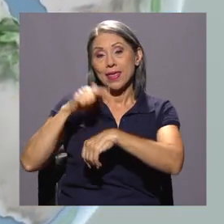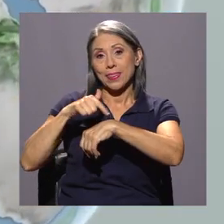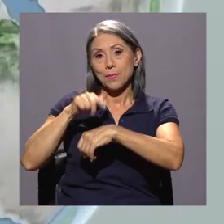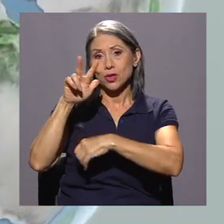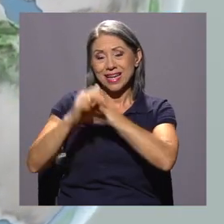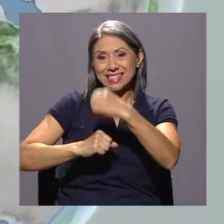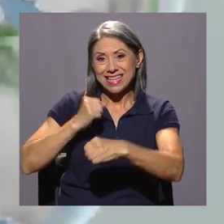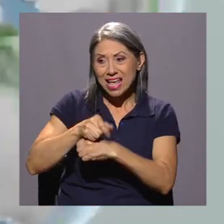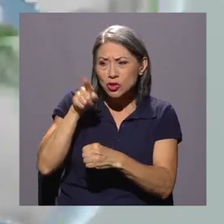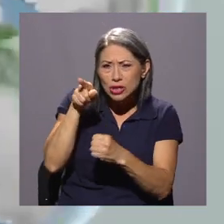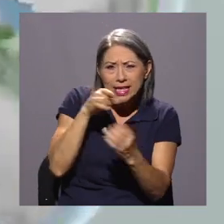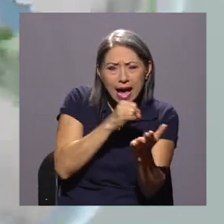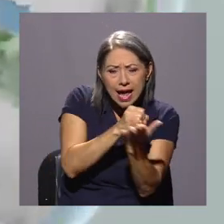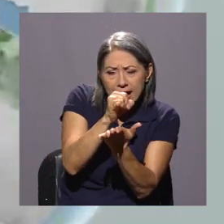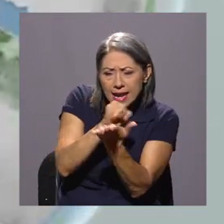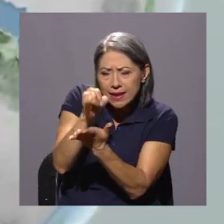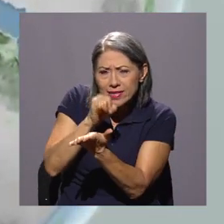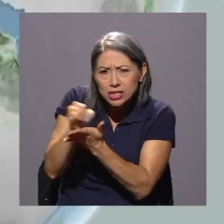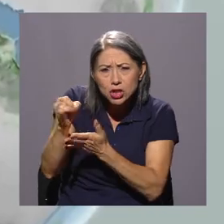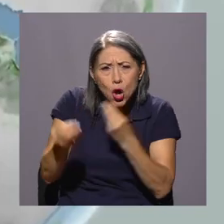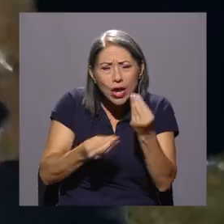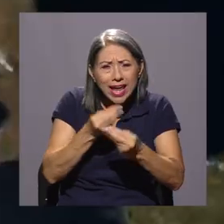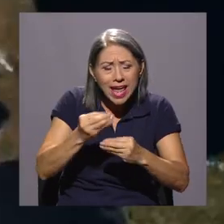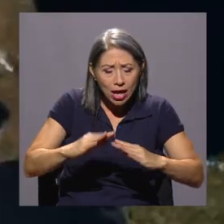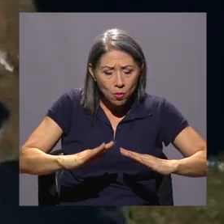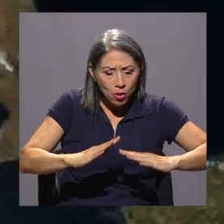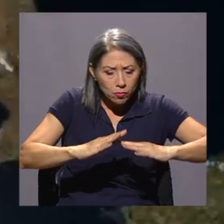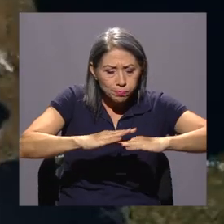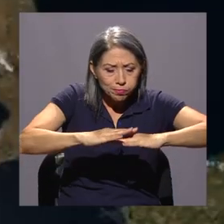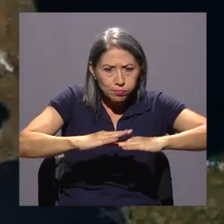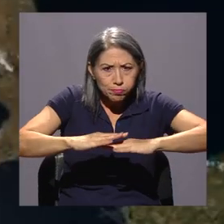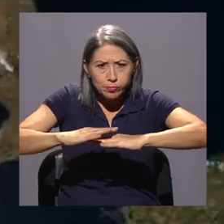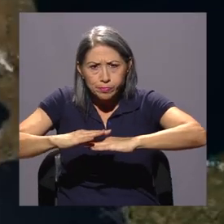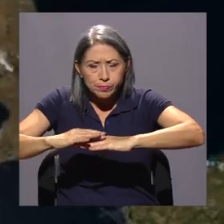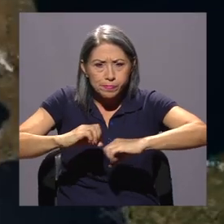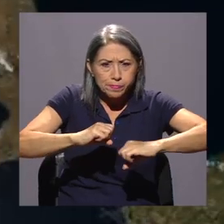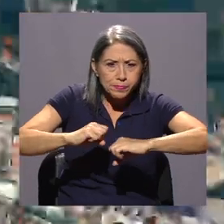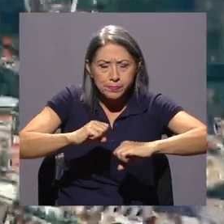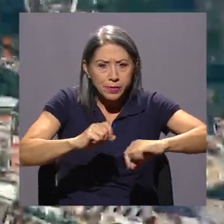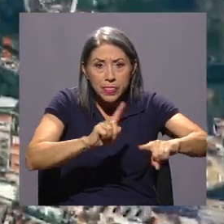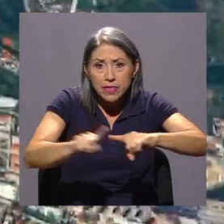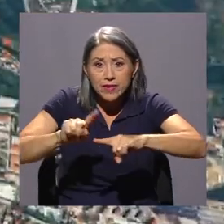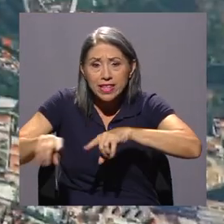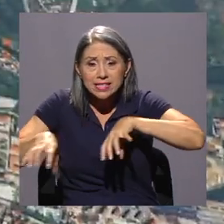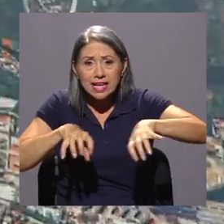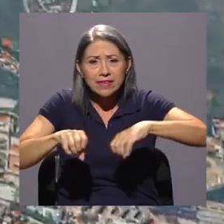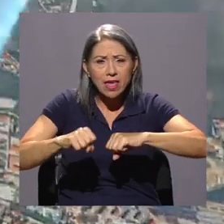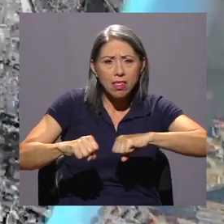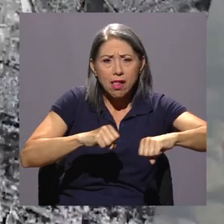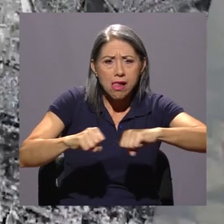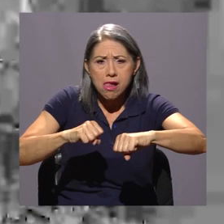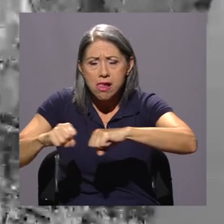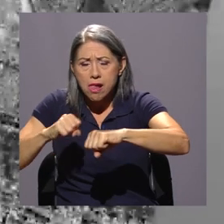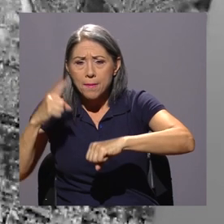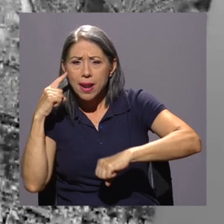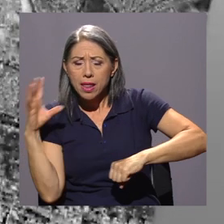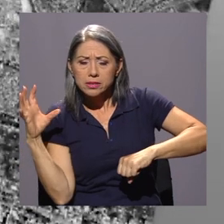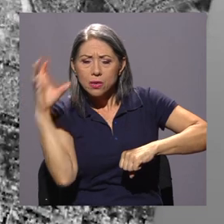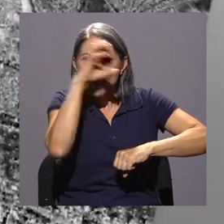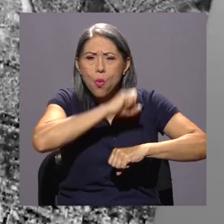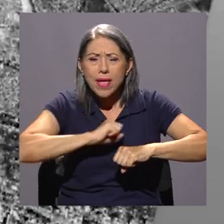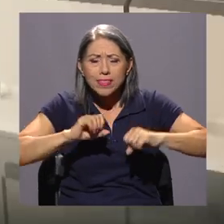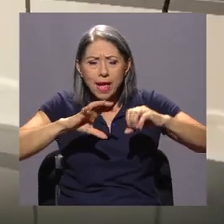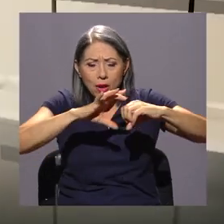este investigador analizó la tectónica y las actividades volcánica y sísmica de distintos sectores de Costa Rica con el fin de distinguir fuentes de